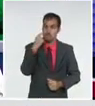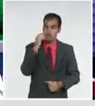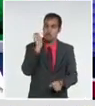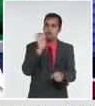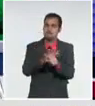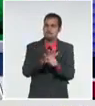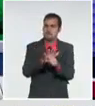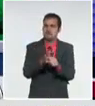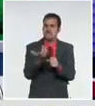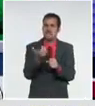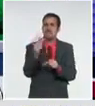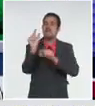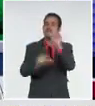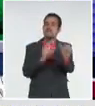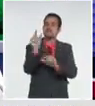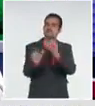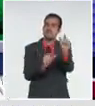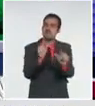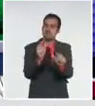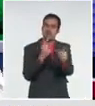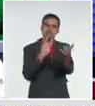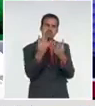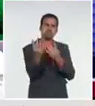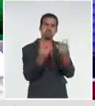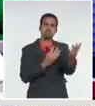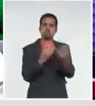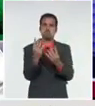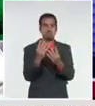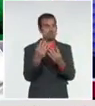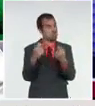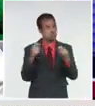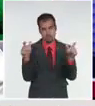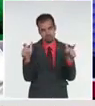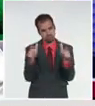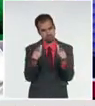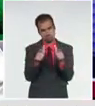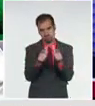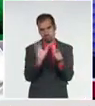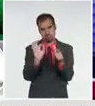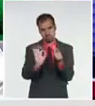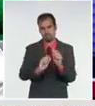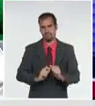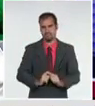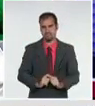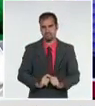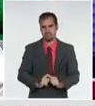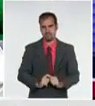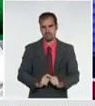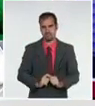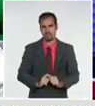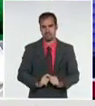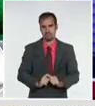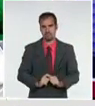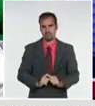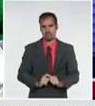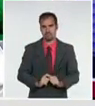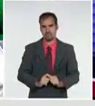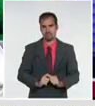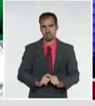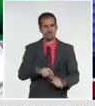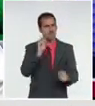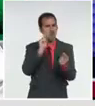movilidad, van a garantizar un poco más que las personas permanezcan en